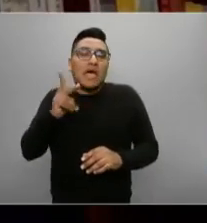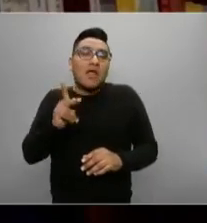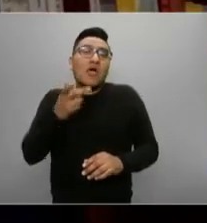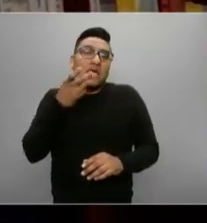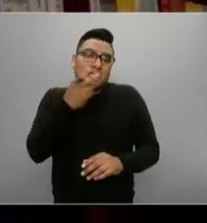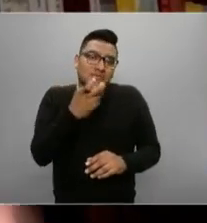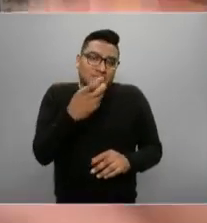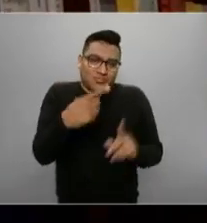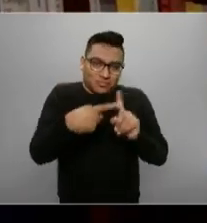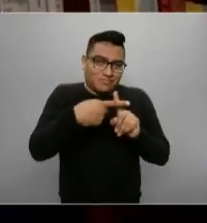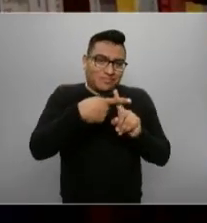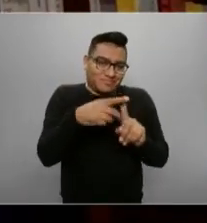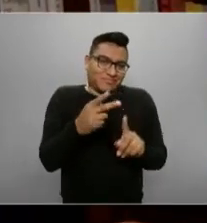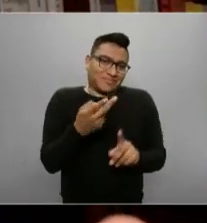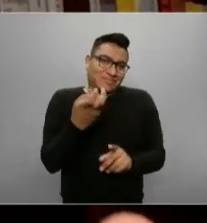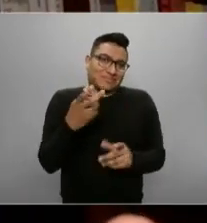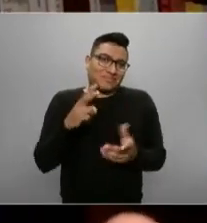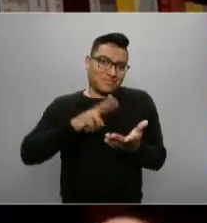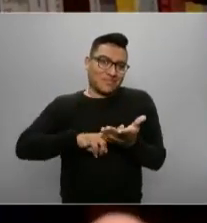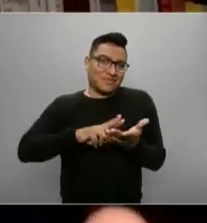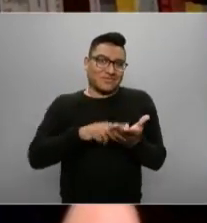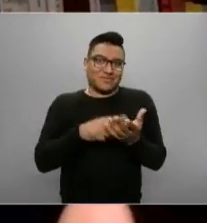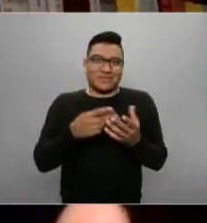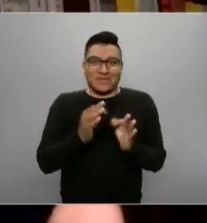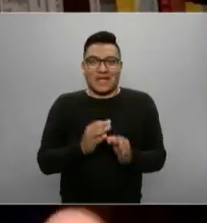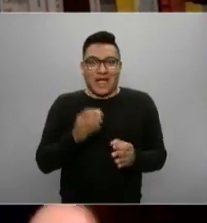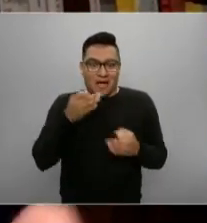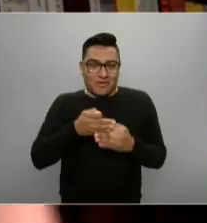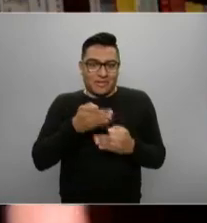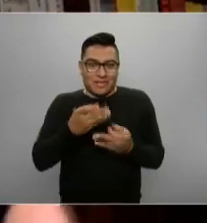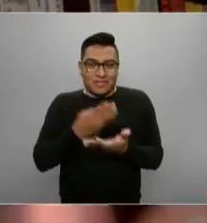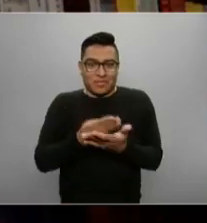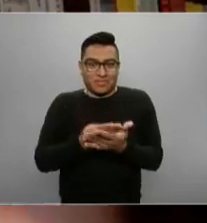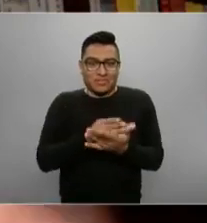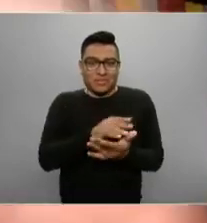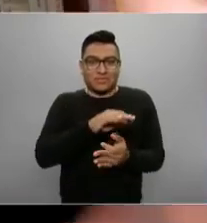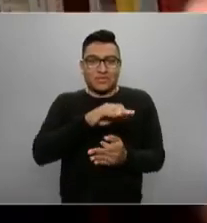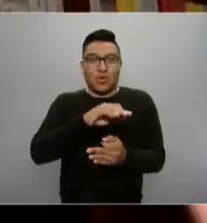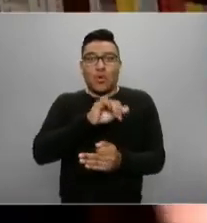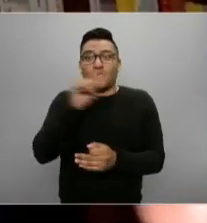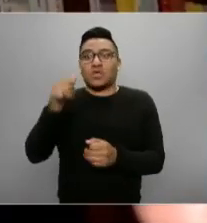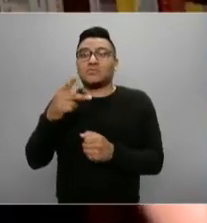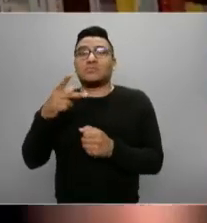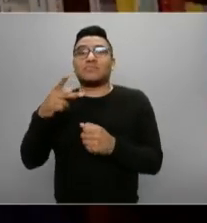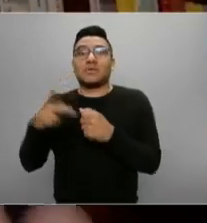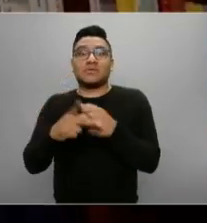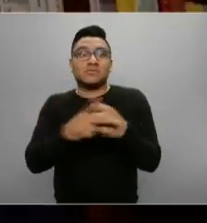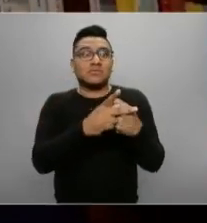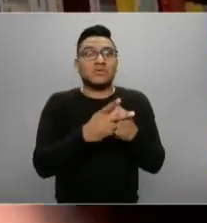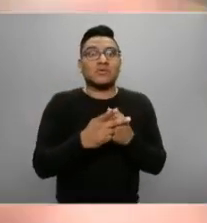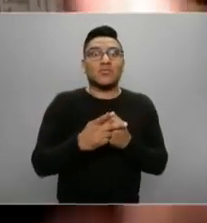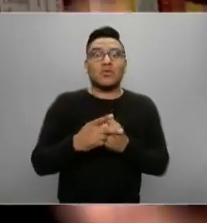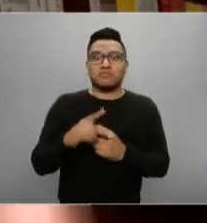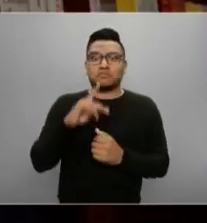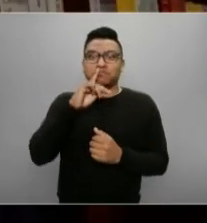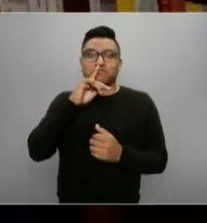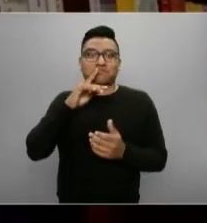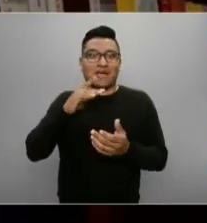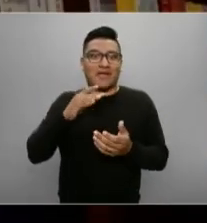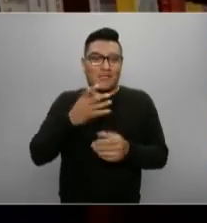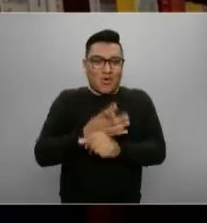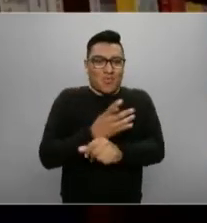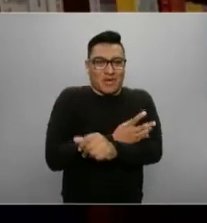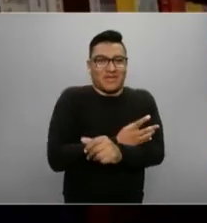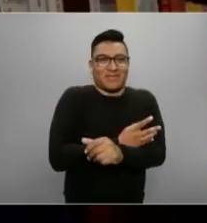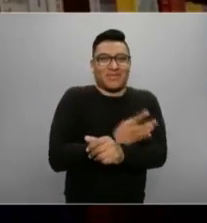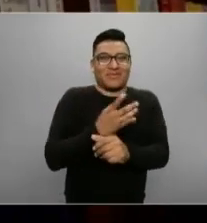absolutamente válido y muy importante en este momento. Es decir, tener ya muchos más copatrocinios, pues para empezar ya no hay tantos países